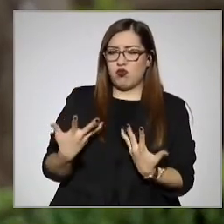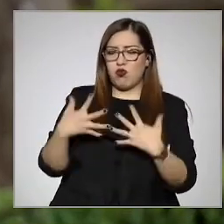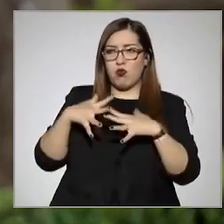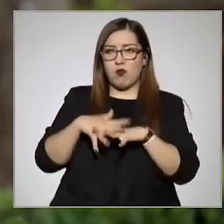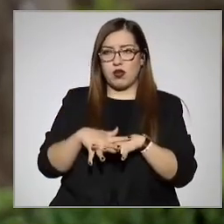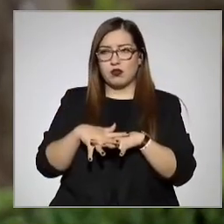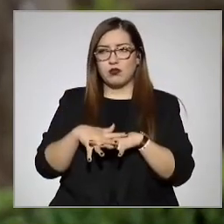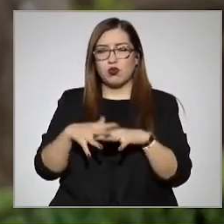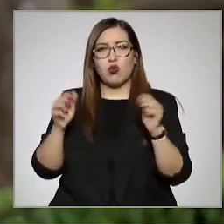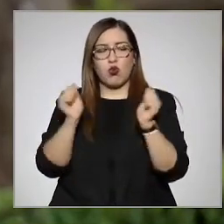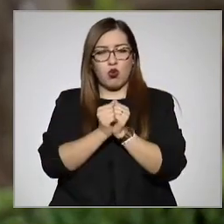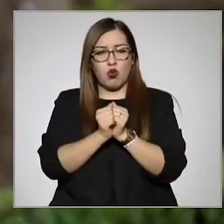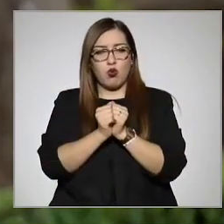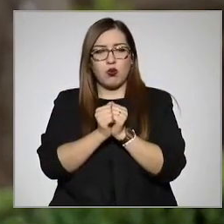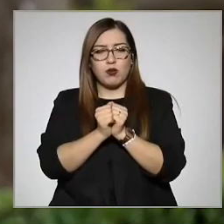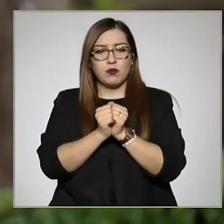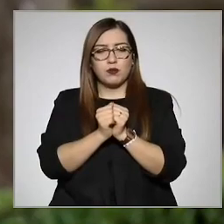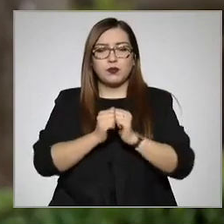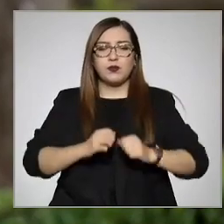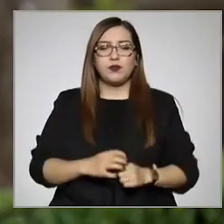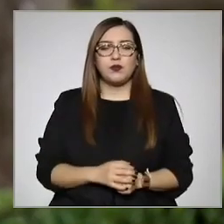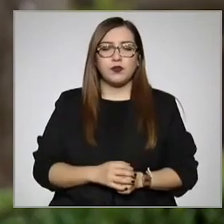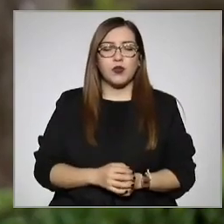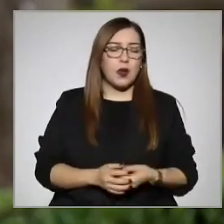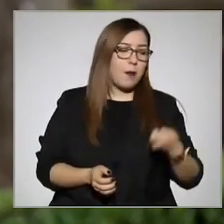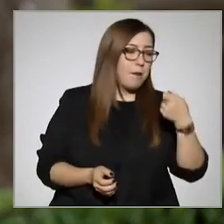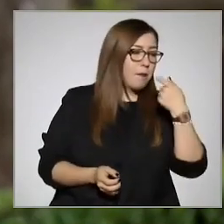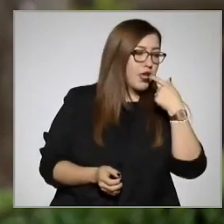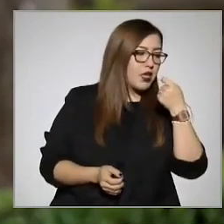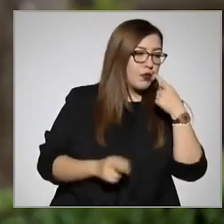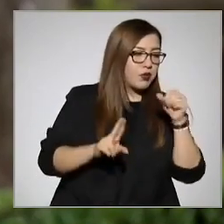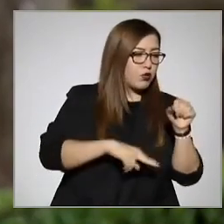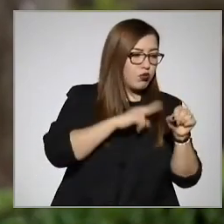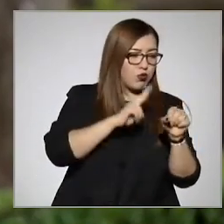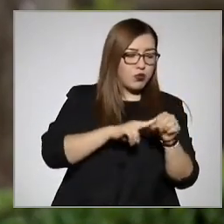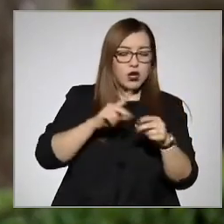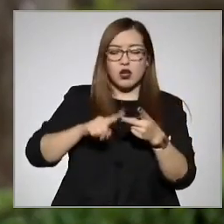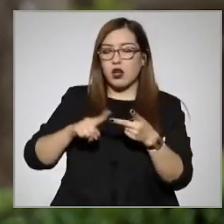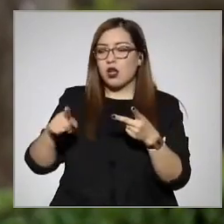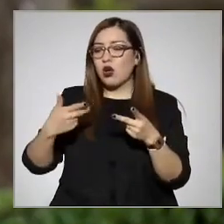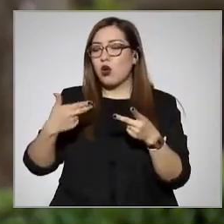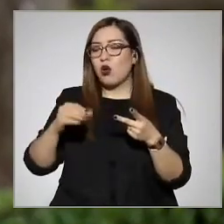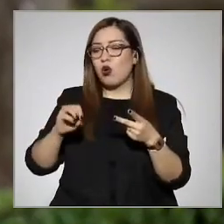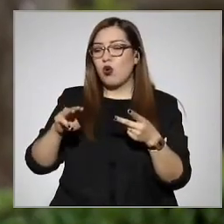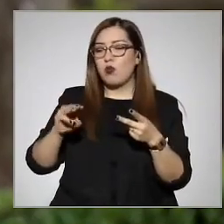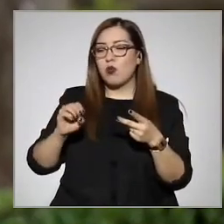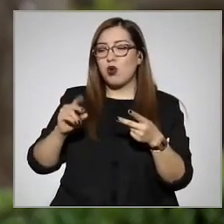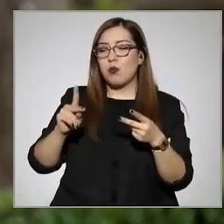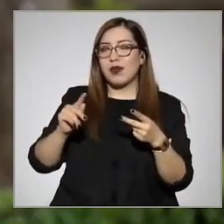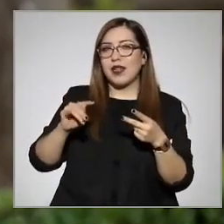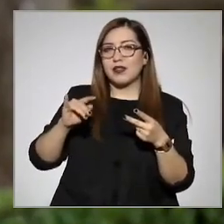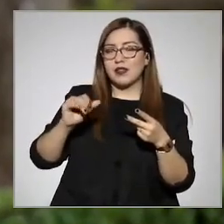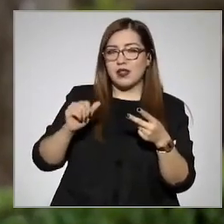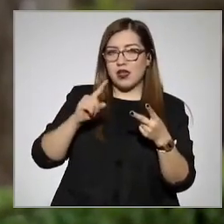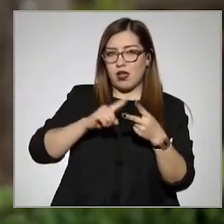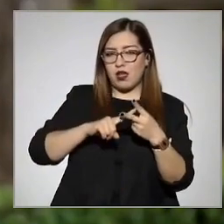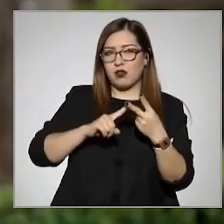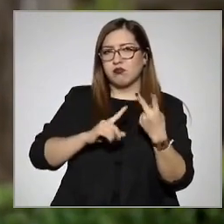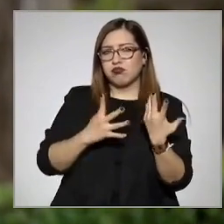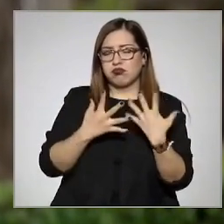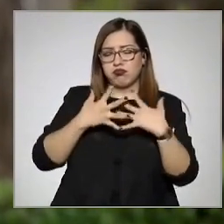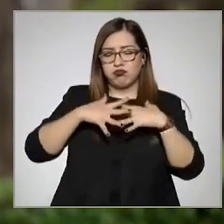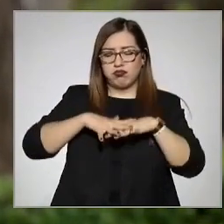con este medicamento homeopático, a base de